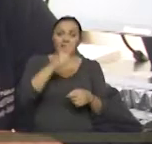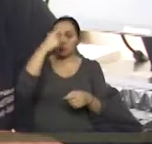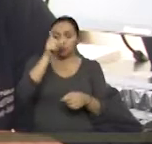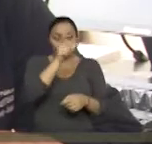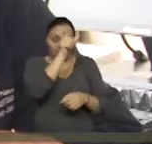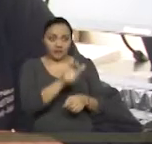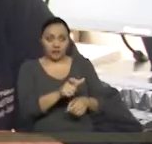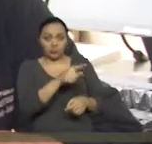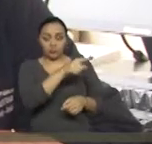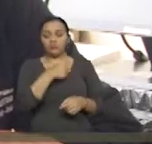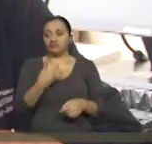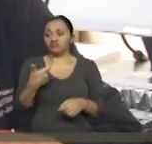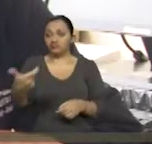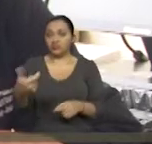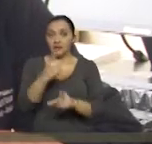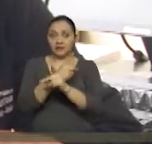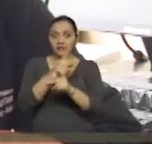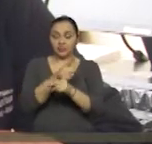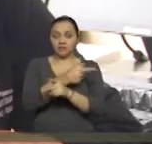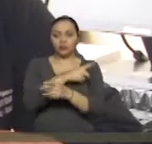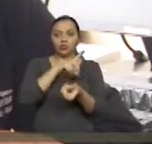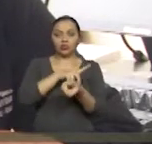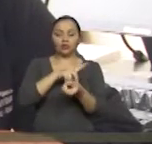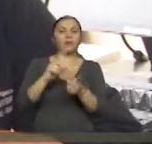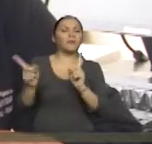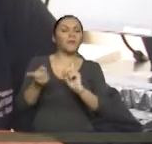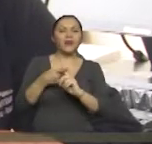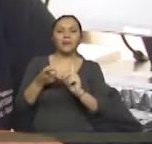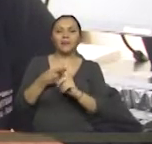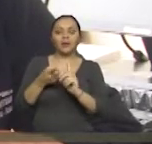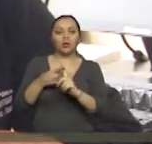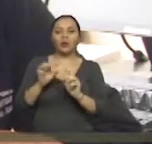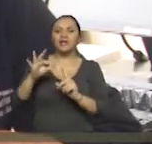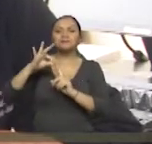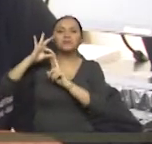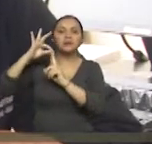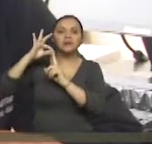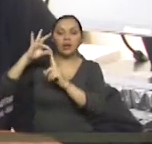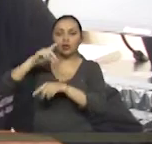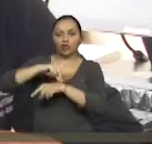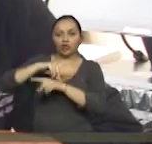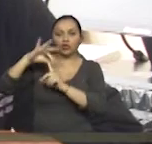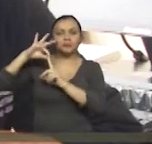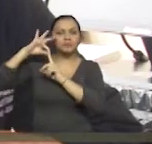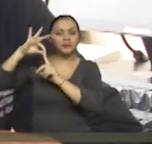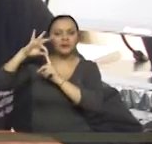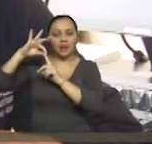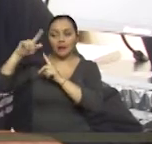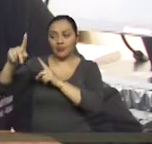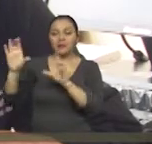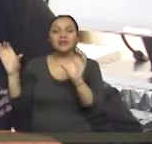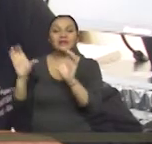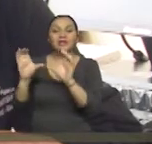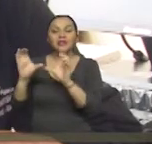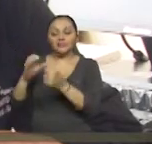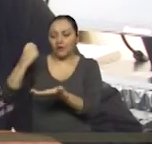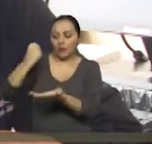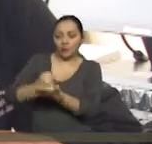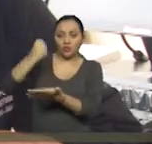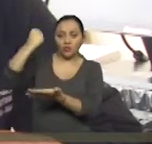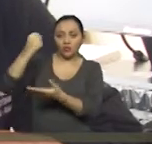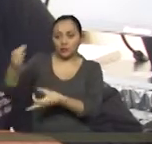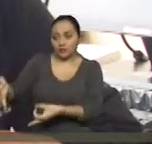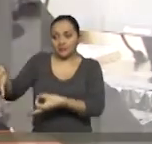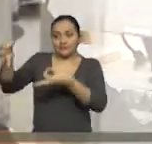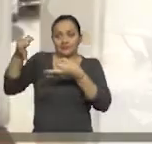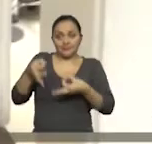o no un carnet de discapacidad, la persona primero debe ser valorada por su especialista, quien debe emitir un certificado con